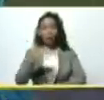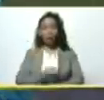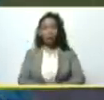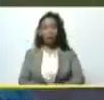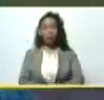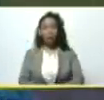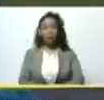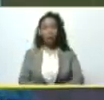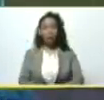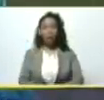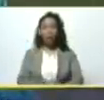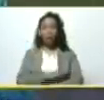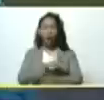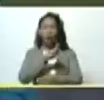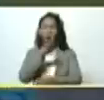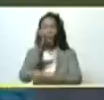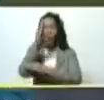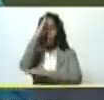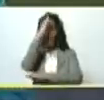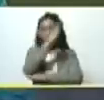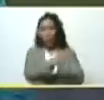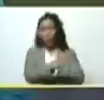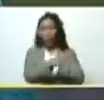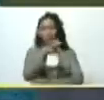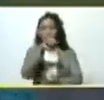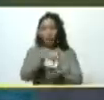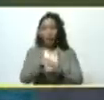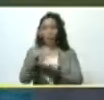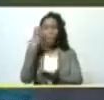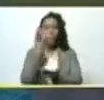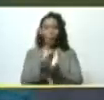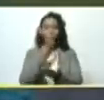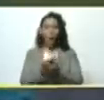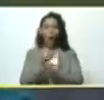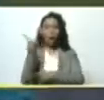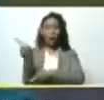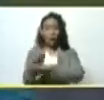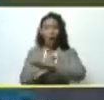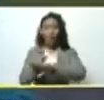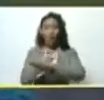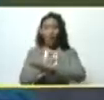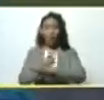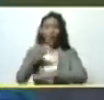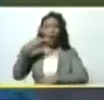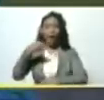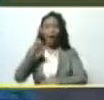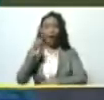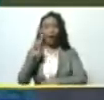nos vamos directamente al estado Monadas allá está el gobernador Ernesto Luna